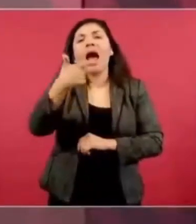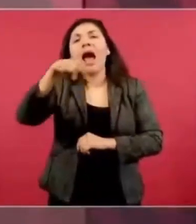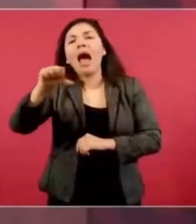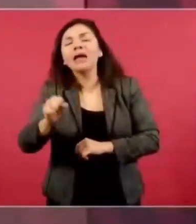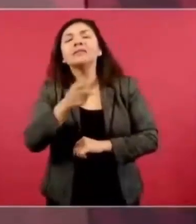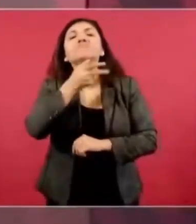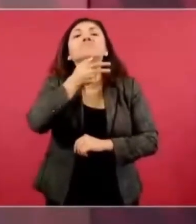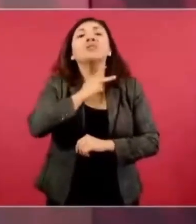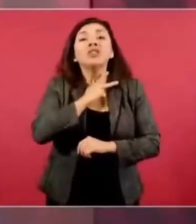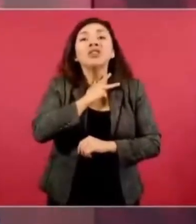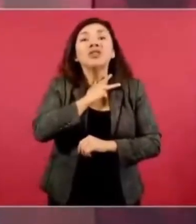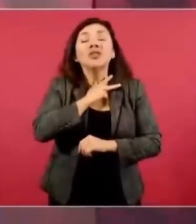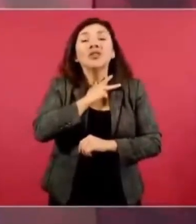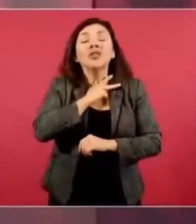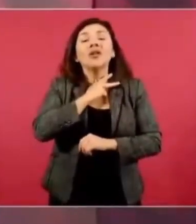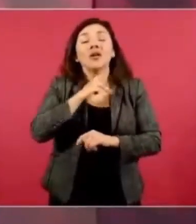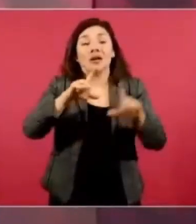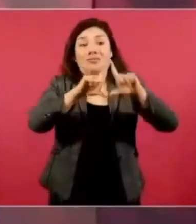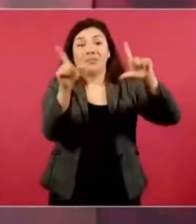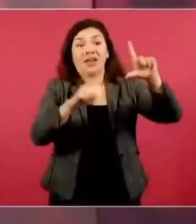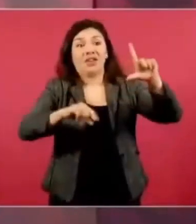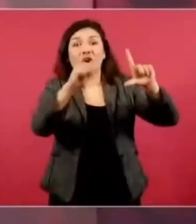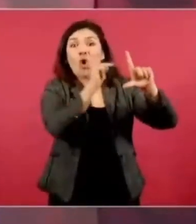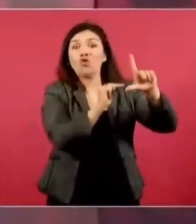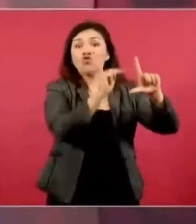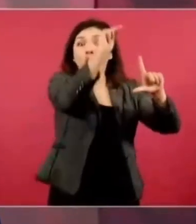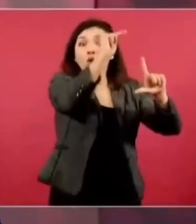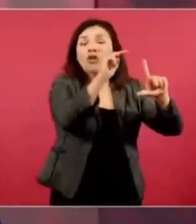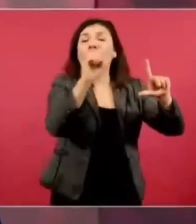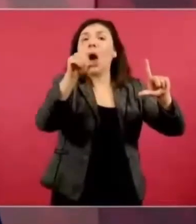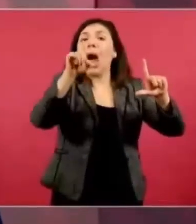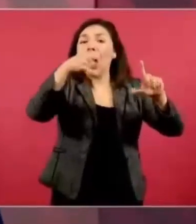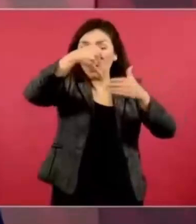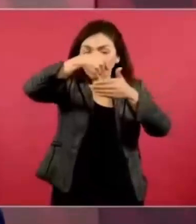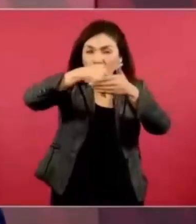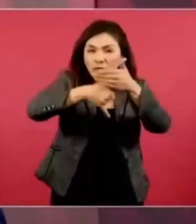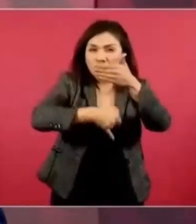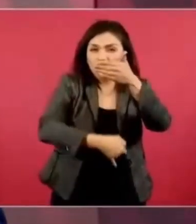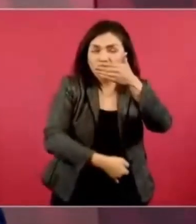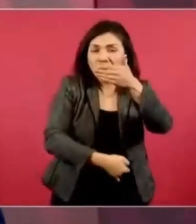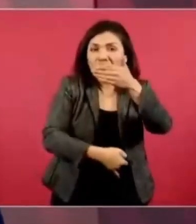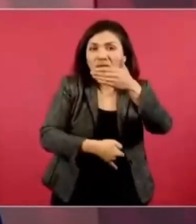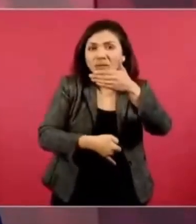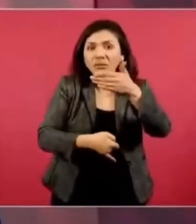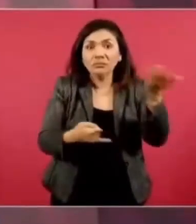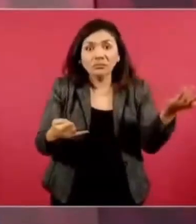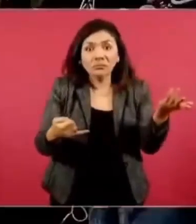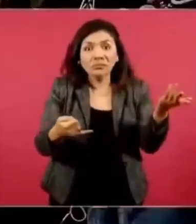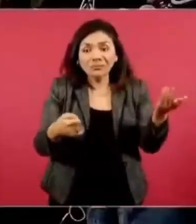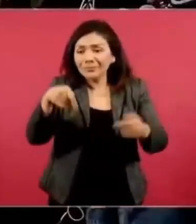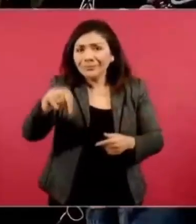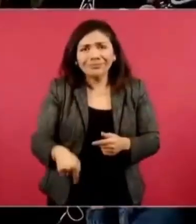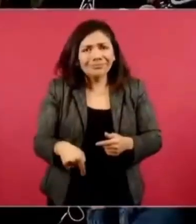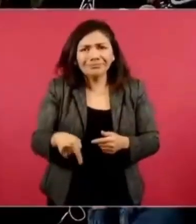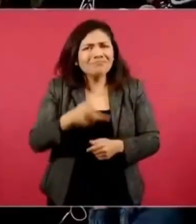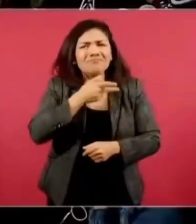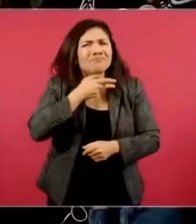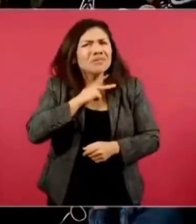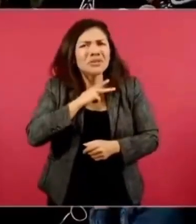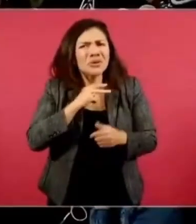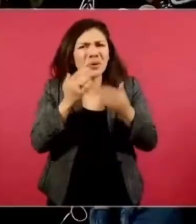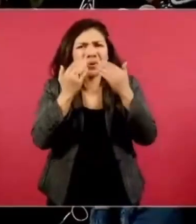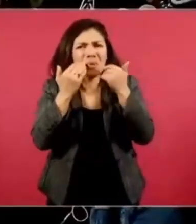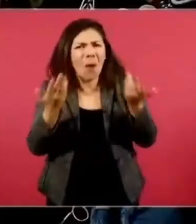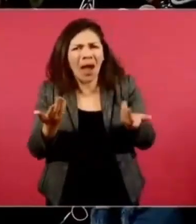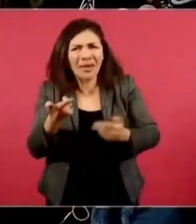al norte del país o a aguas profundas, donde no hay petróleo, donde